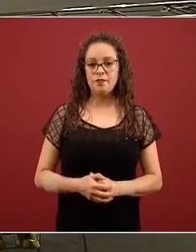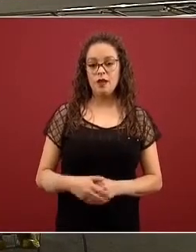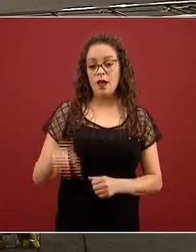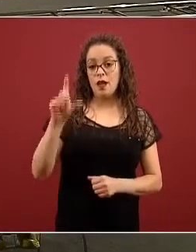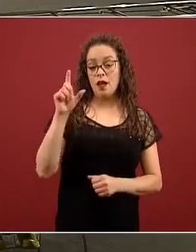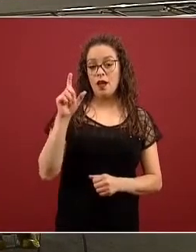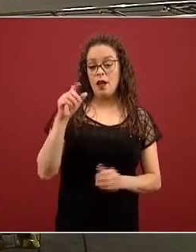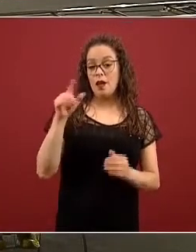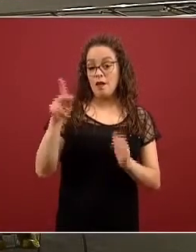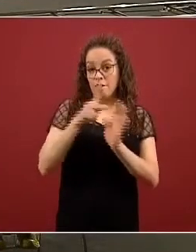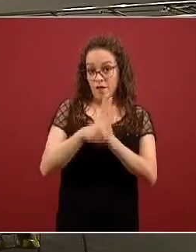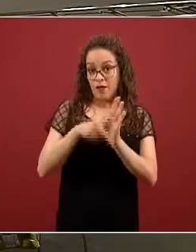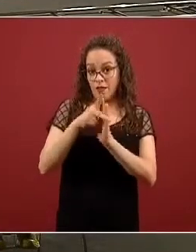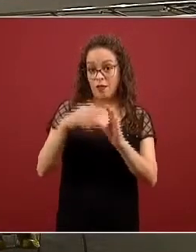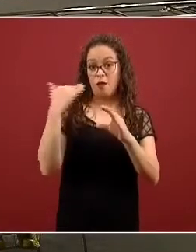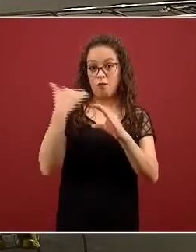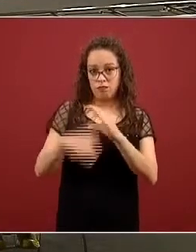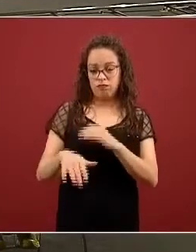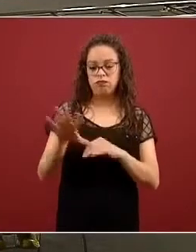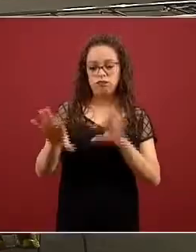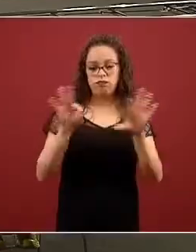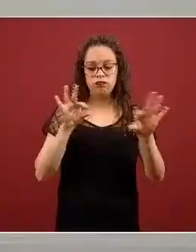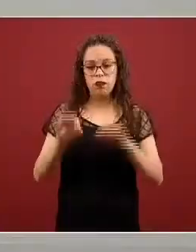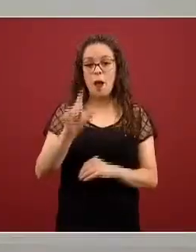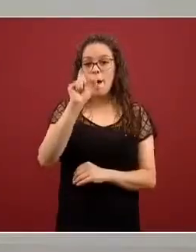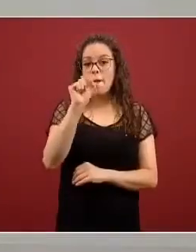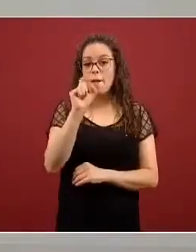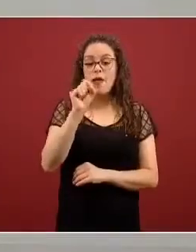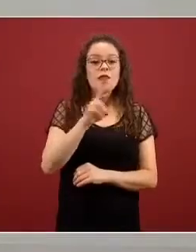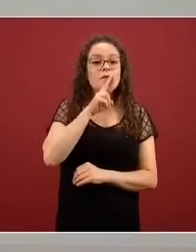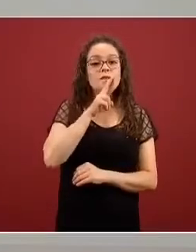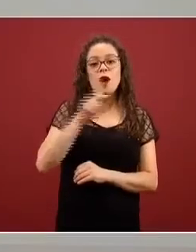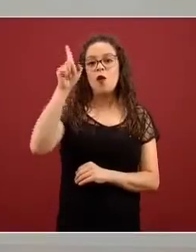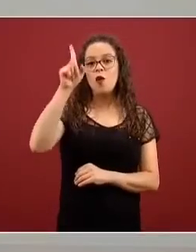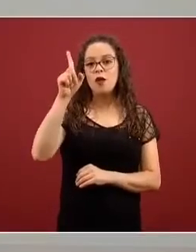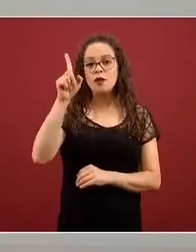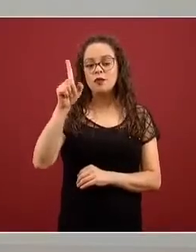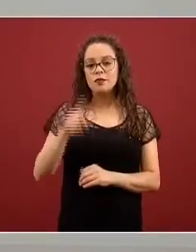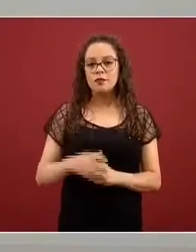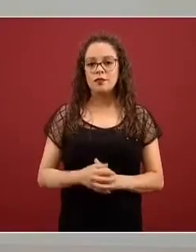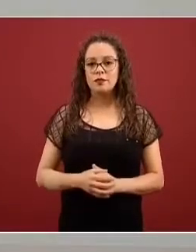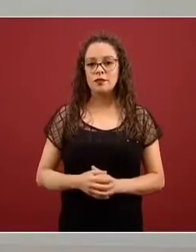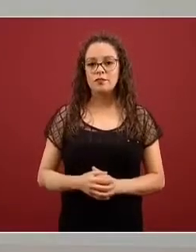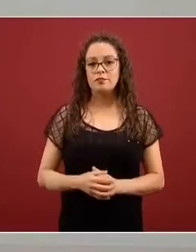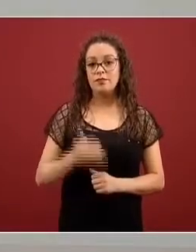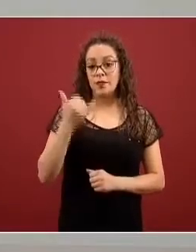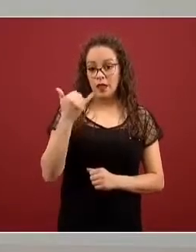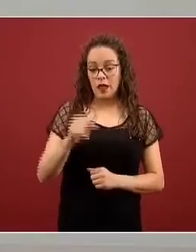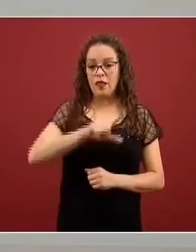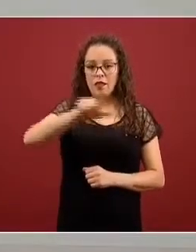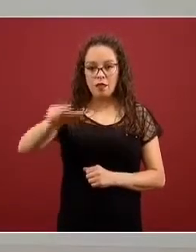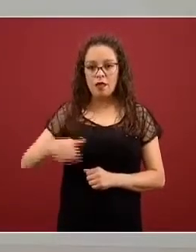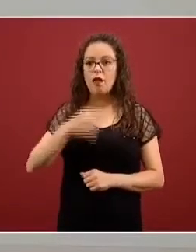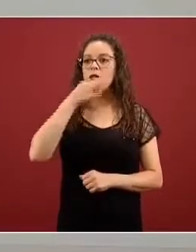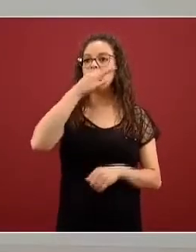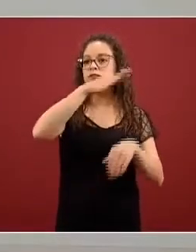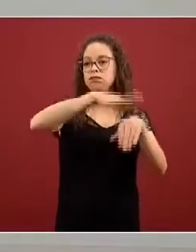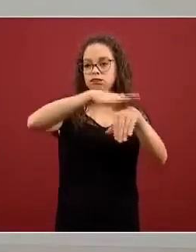videos, vamos a seleccionarlos y vamos a contactar a los papás y mamás de estos niños,